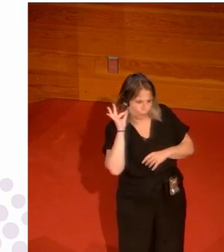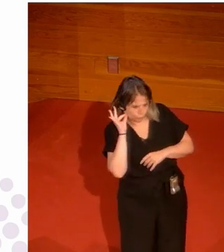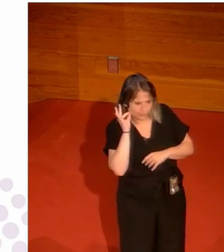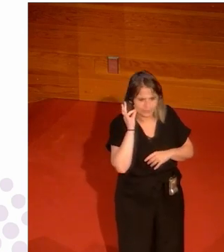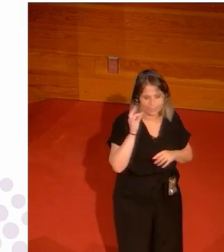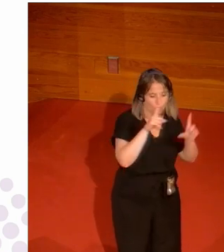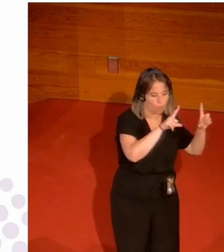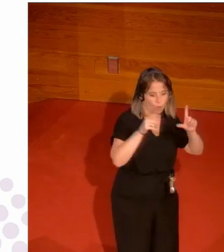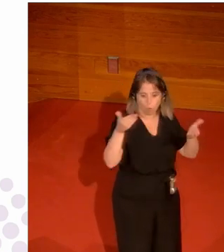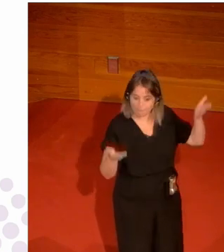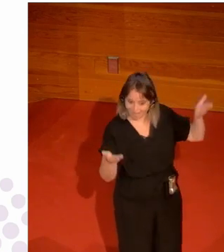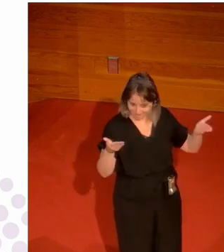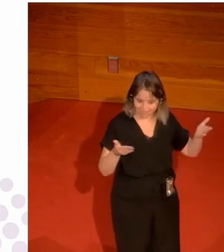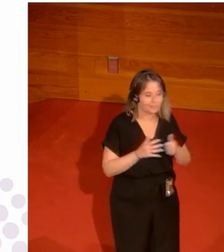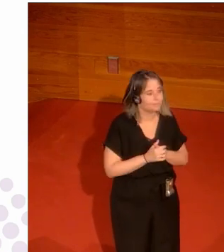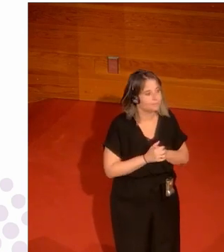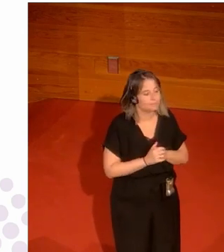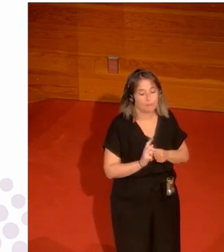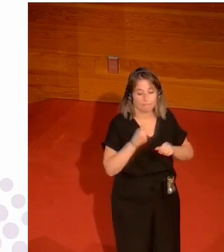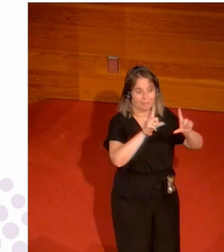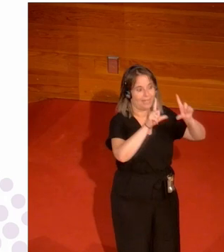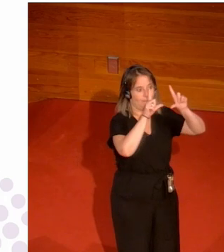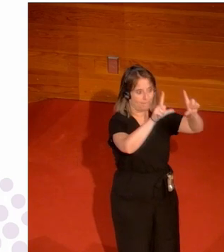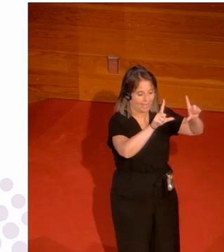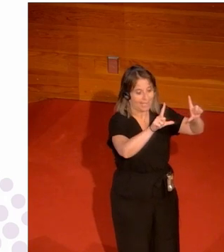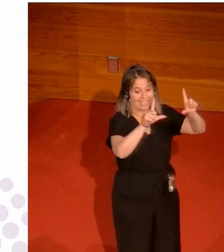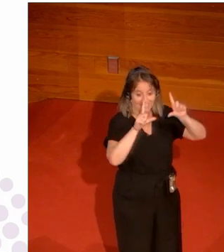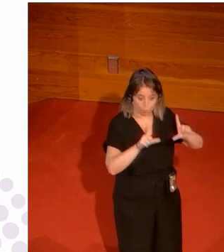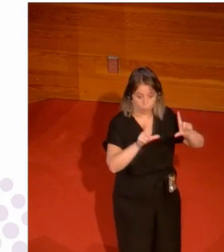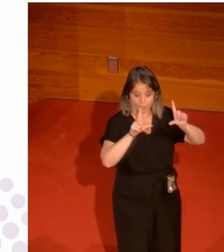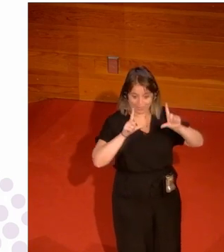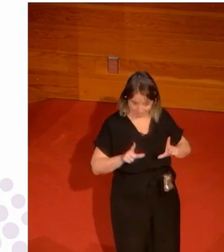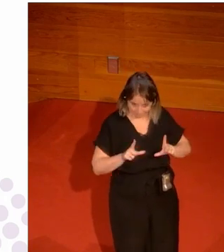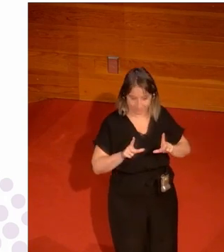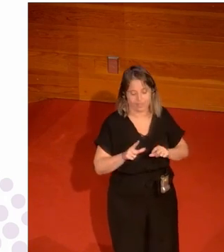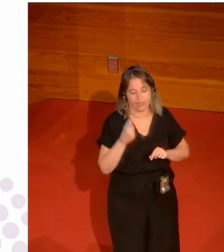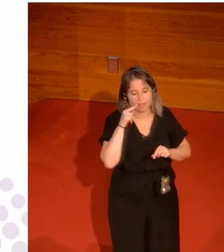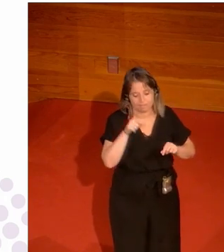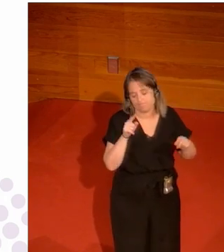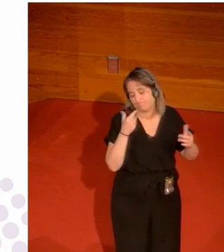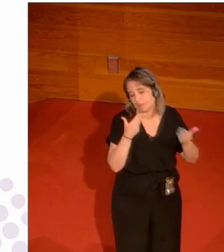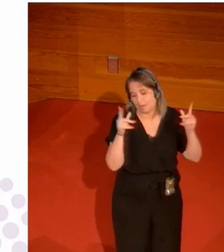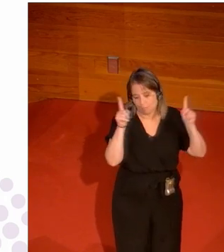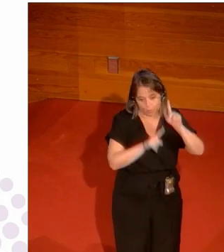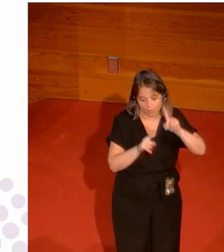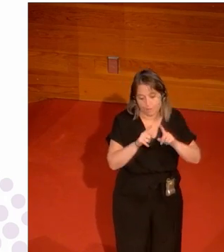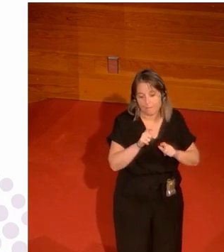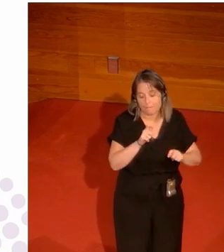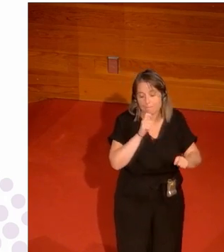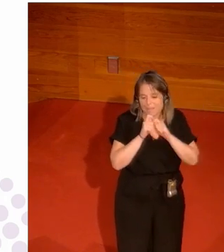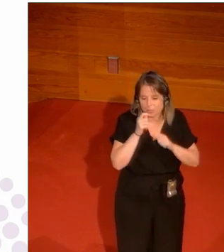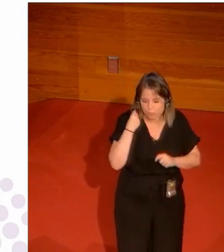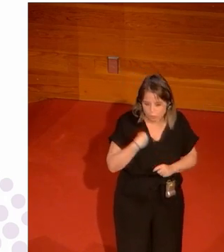pero tú te ibas luego o sea hicieron la primera plana segunda y tercera hablando de ese problema en el mismo periódico